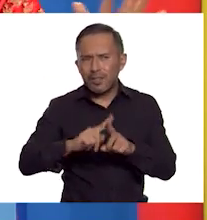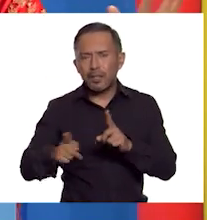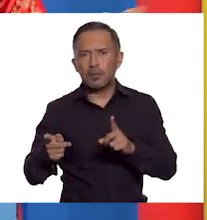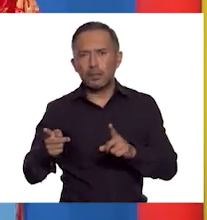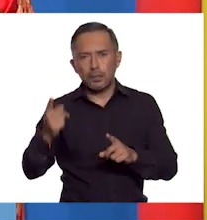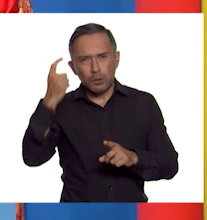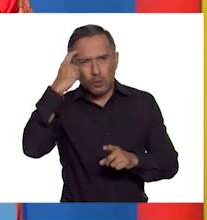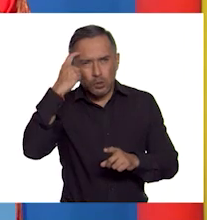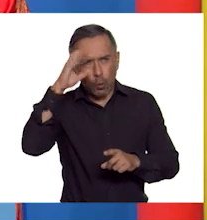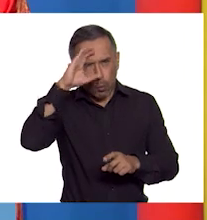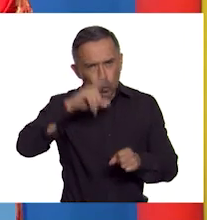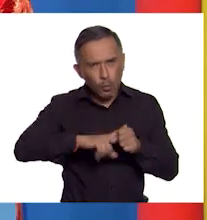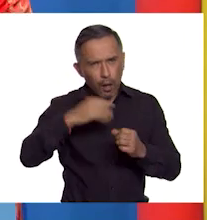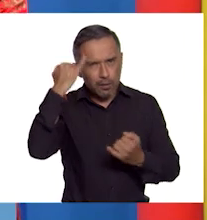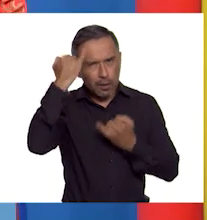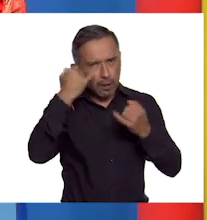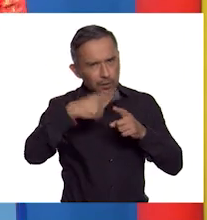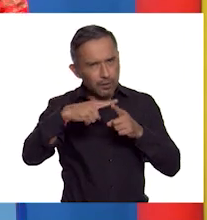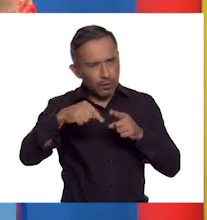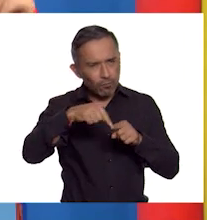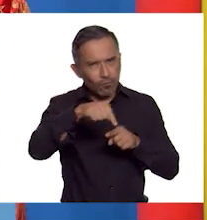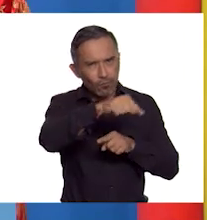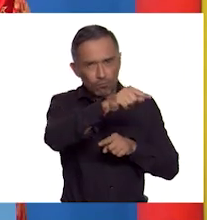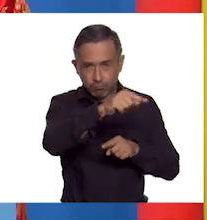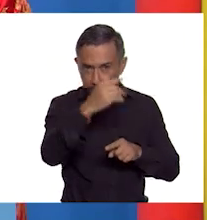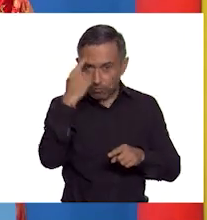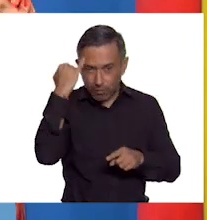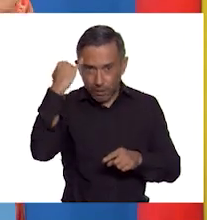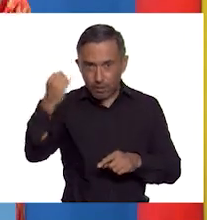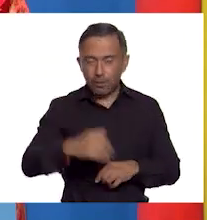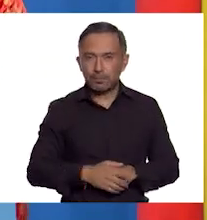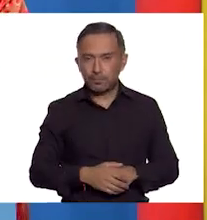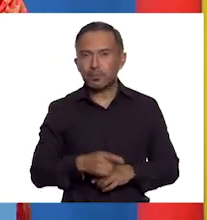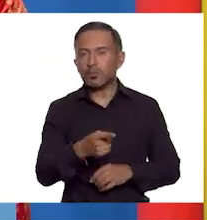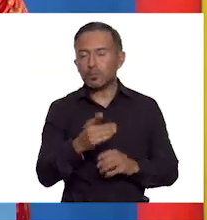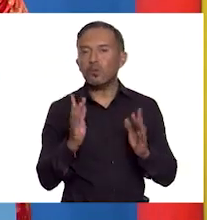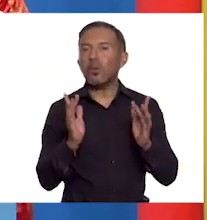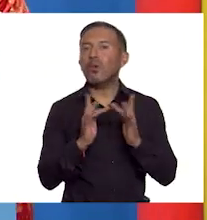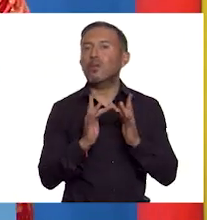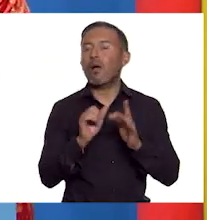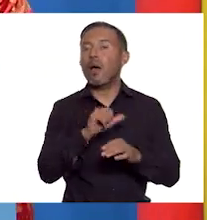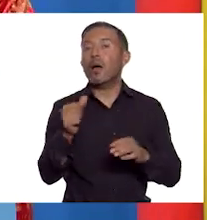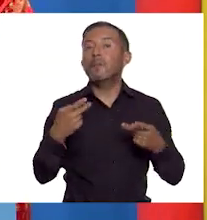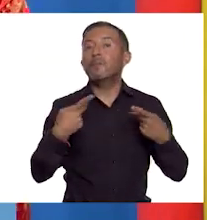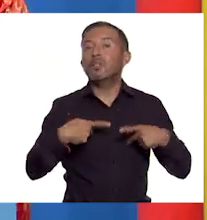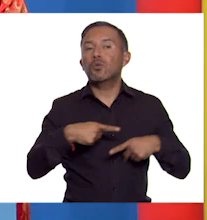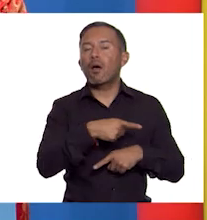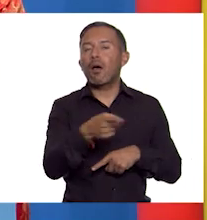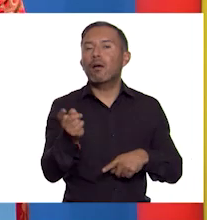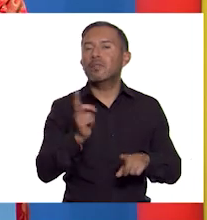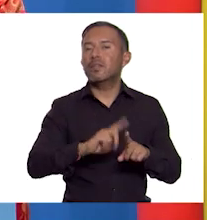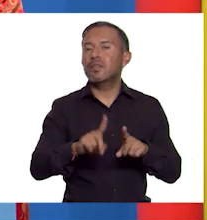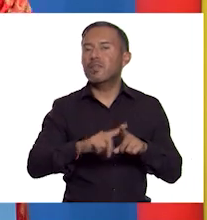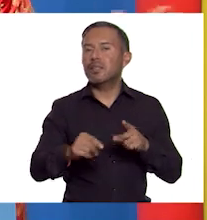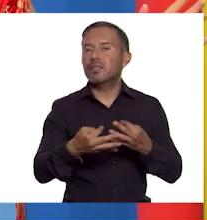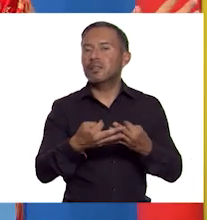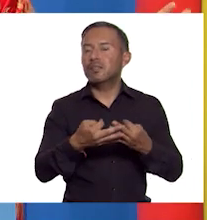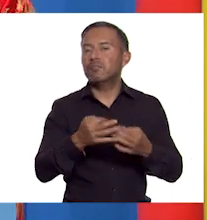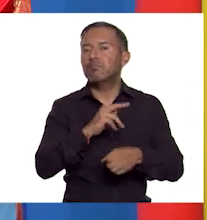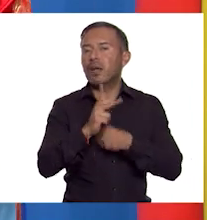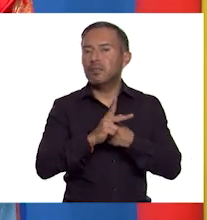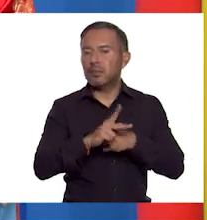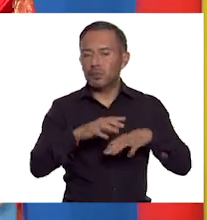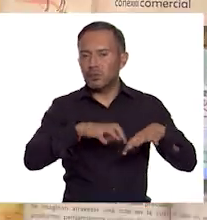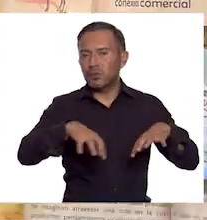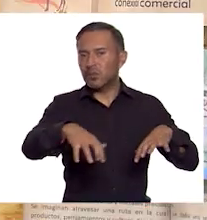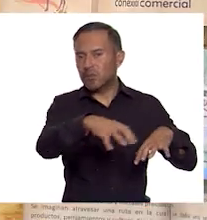y cultura? Sin duda, una ruta que ponía en contacto a personas de diferentes territorios y modos distintos de entender la vida.